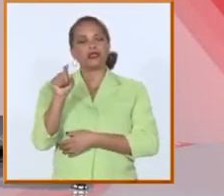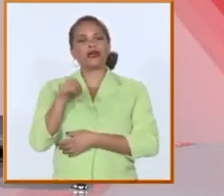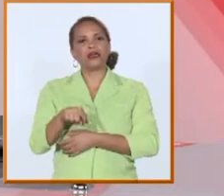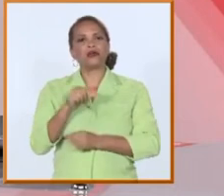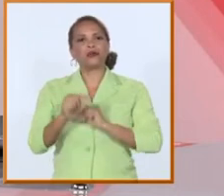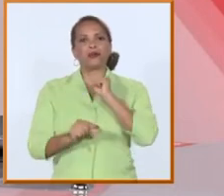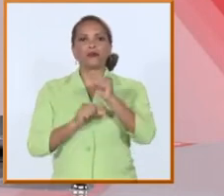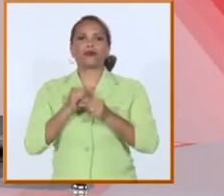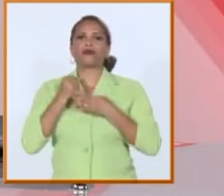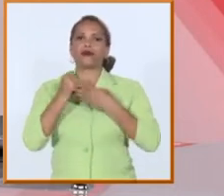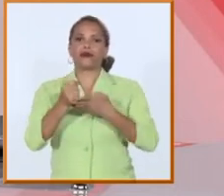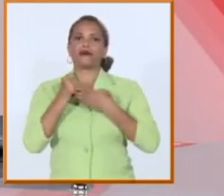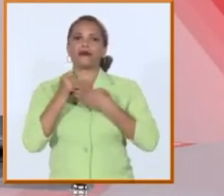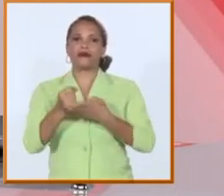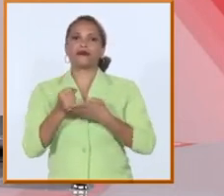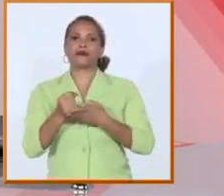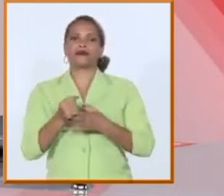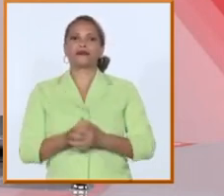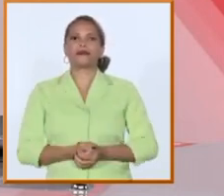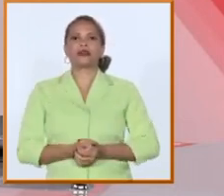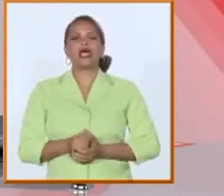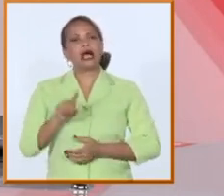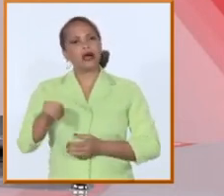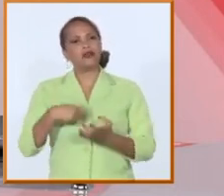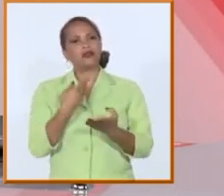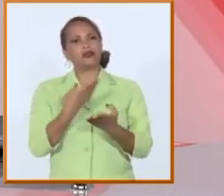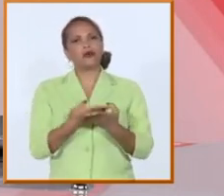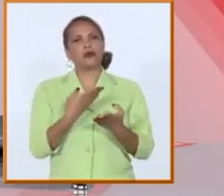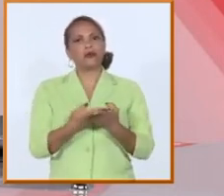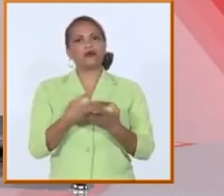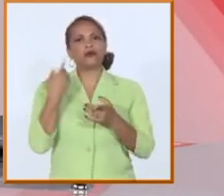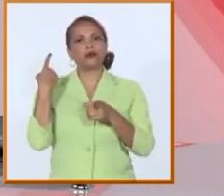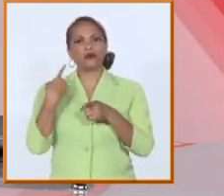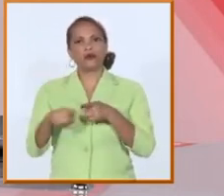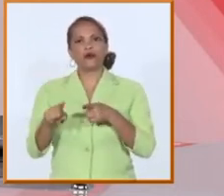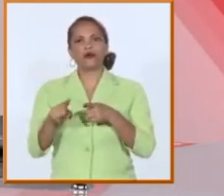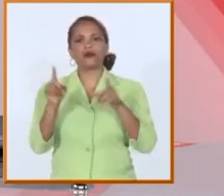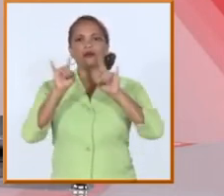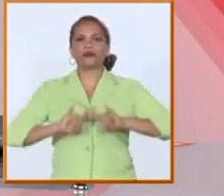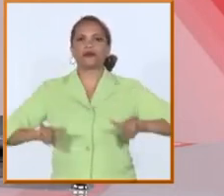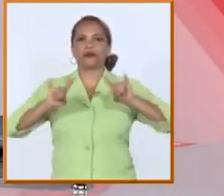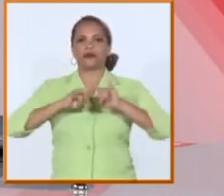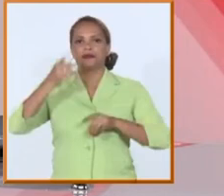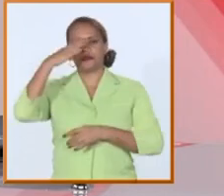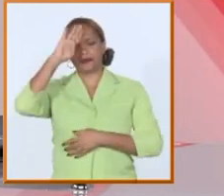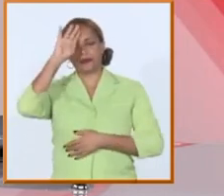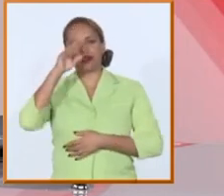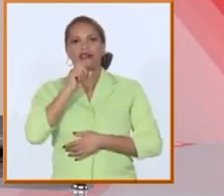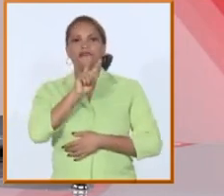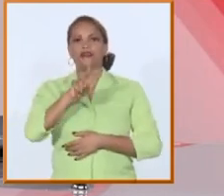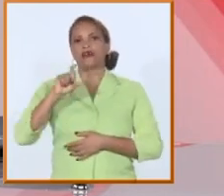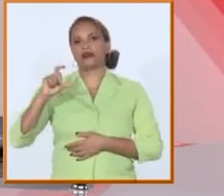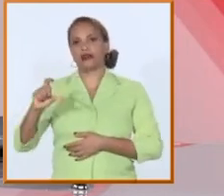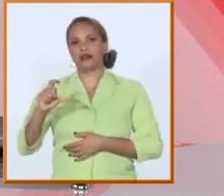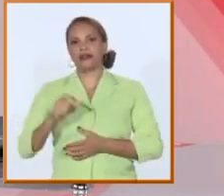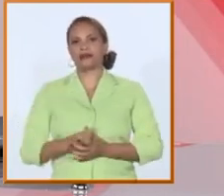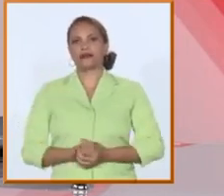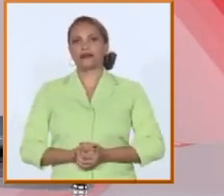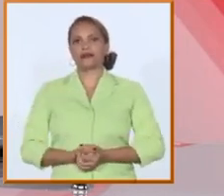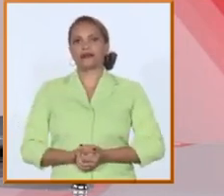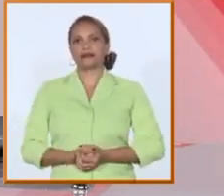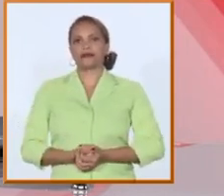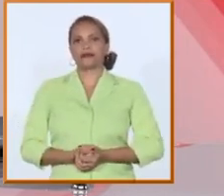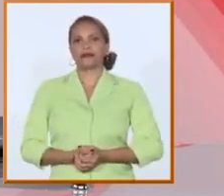aportando también un matiz diferente pero le propongo que vayamos a otra de las grandes universidades cubanas la universidad central de las villas por supuesto uno de los